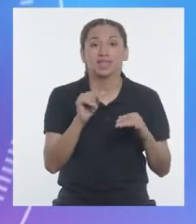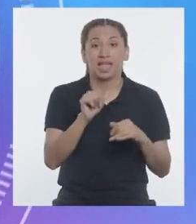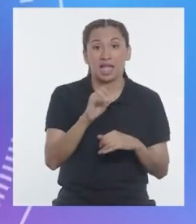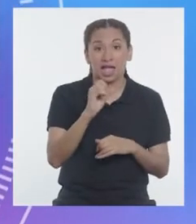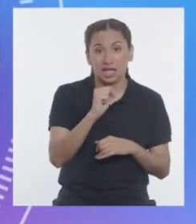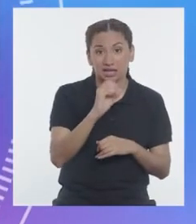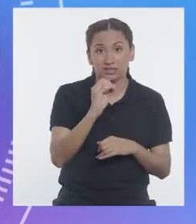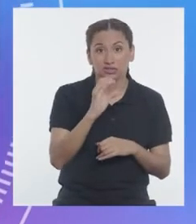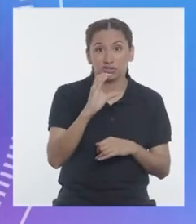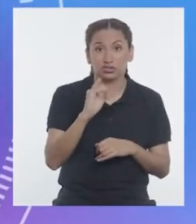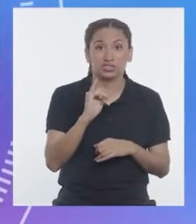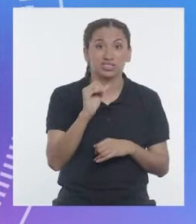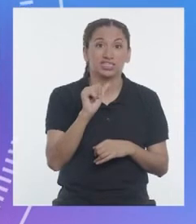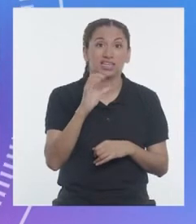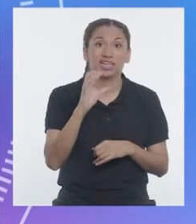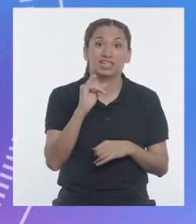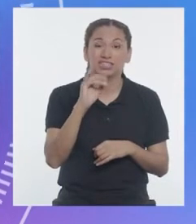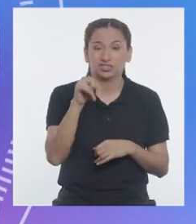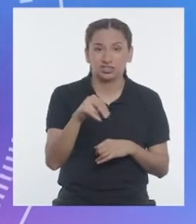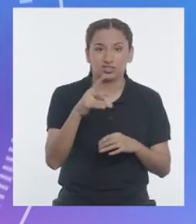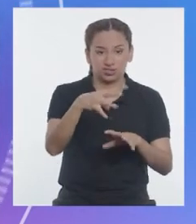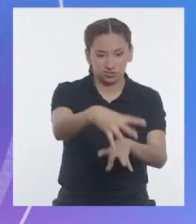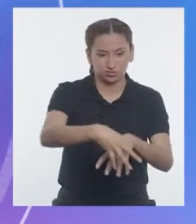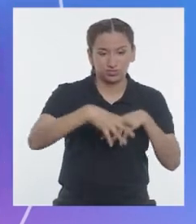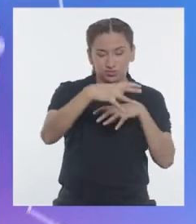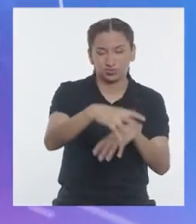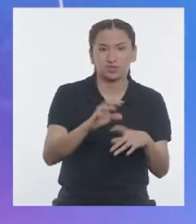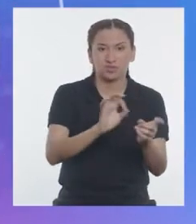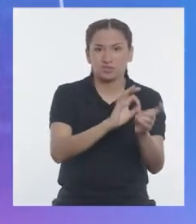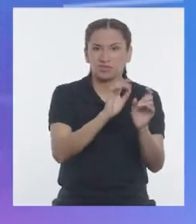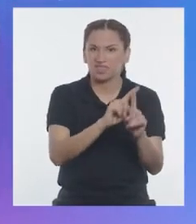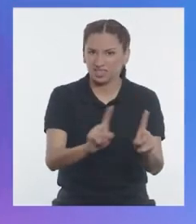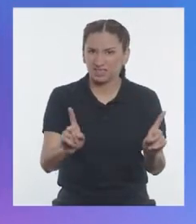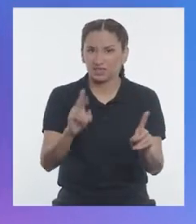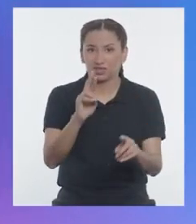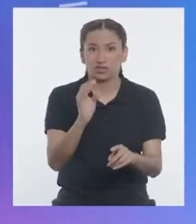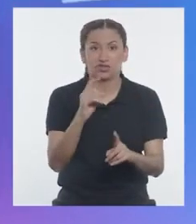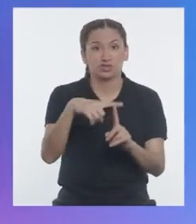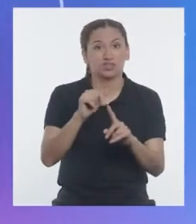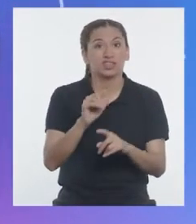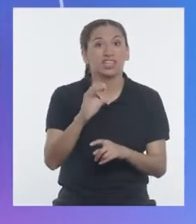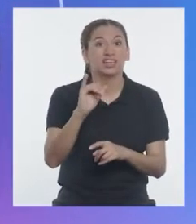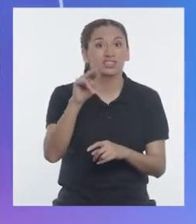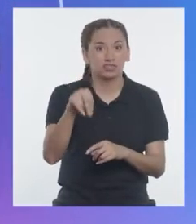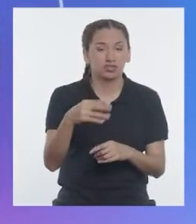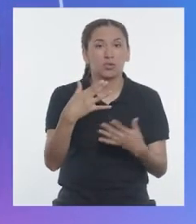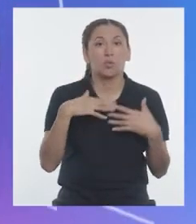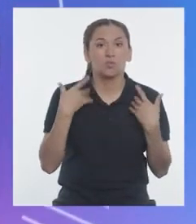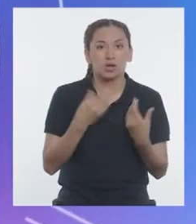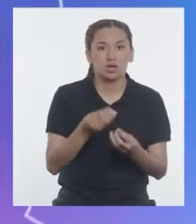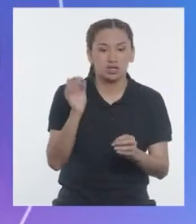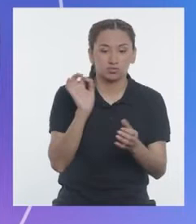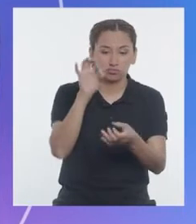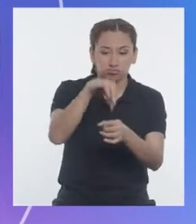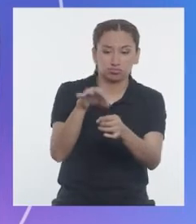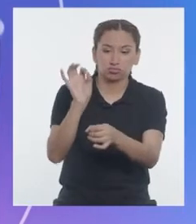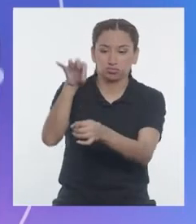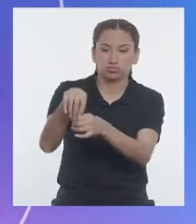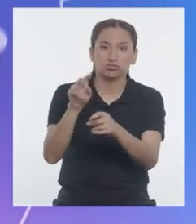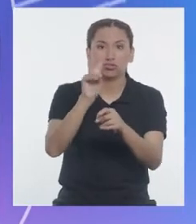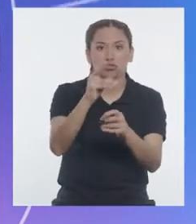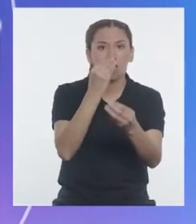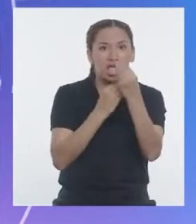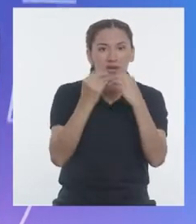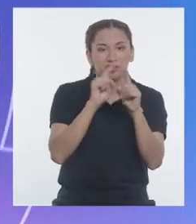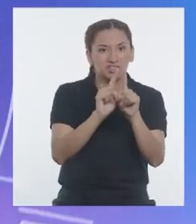la asociación de cultivos, a diferencia de la rotación de cultivos, permite cultivar al mismo tiempo dos alimentos